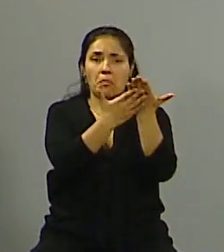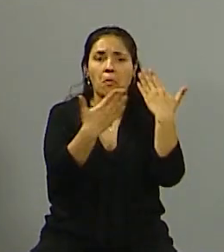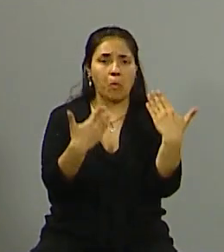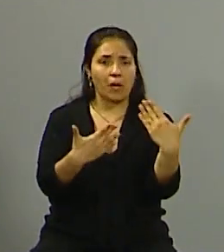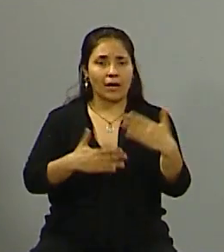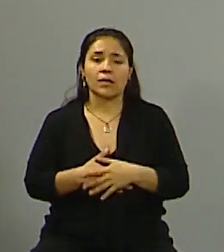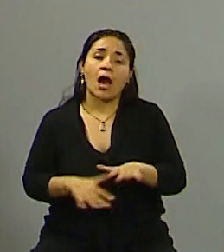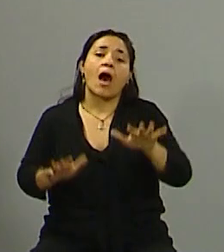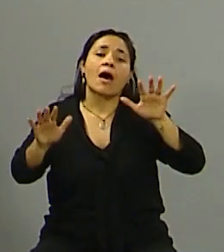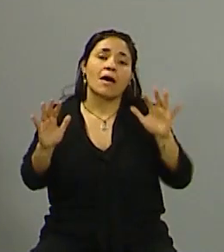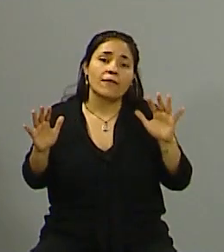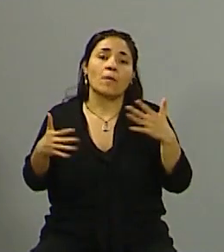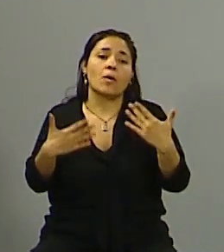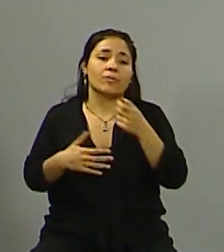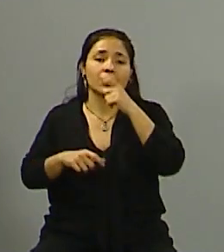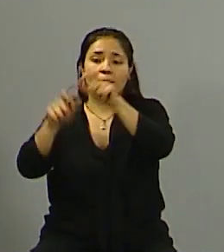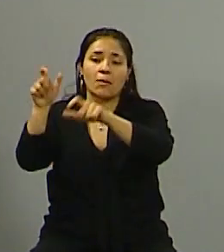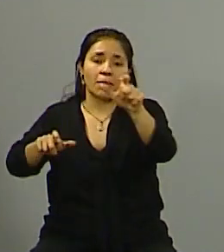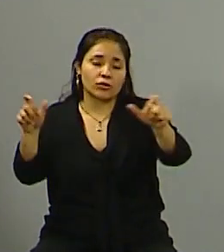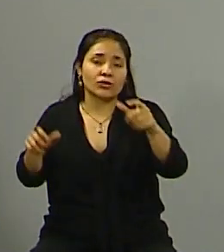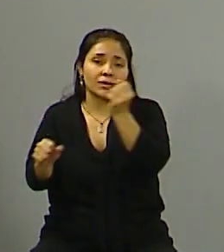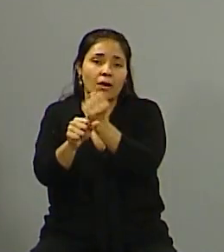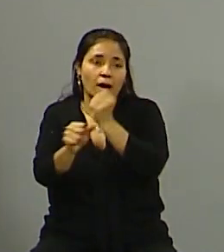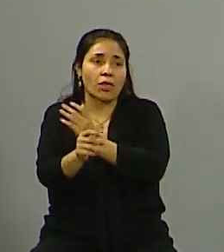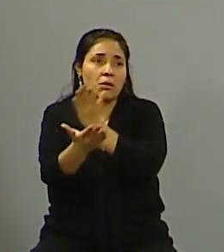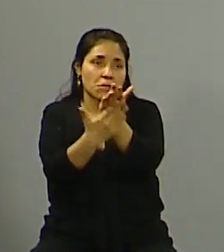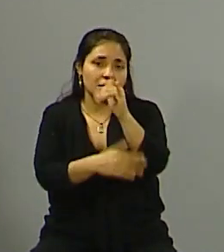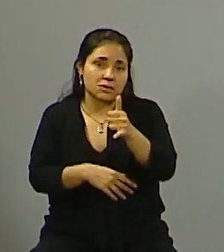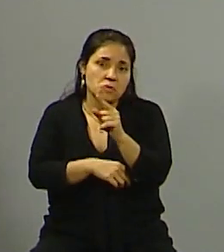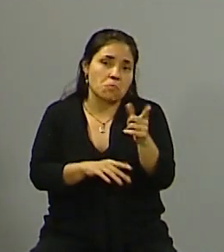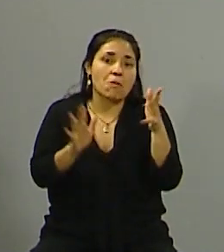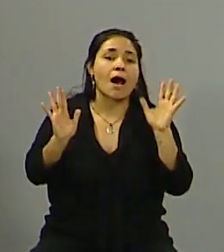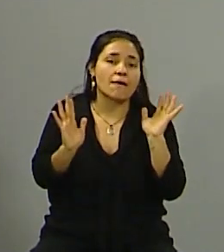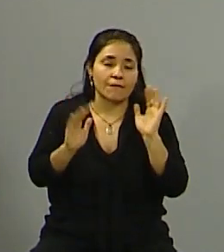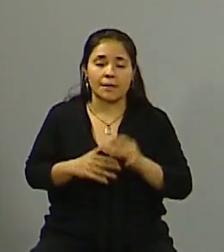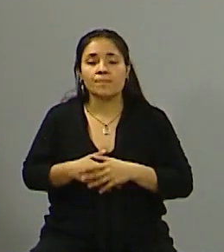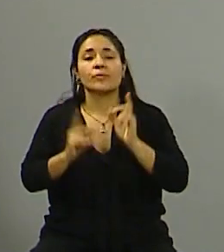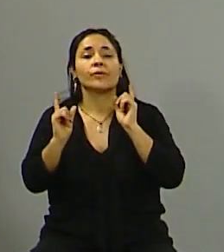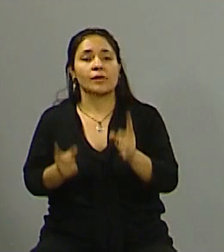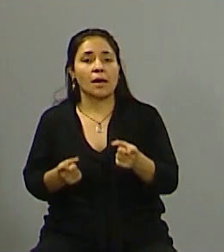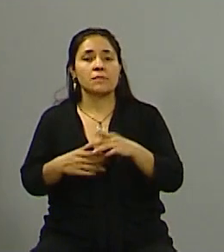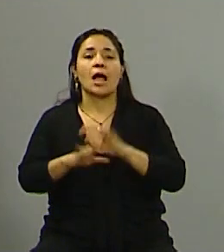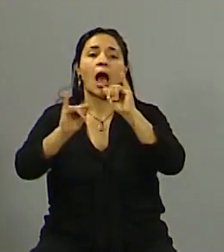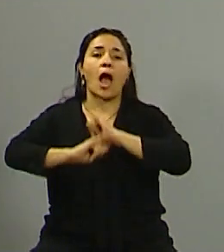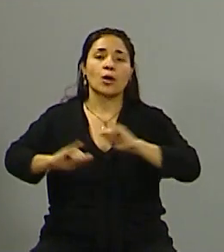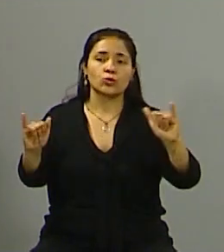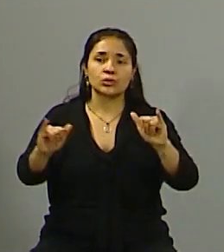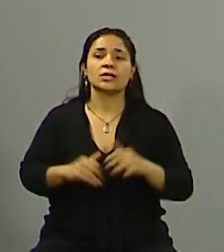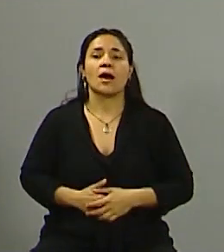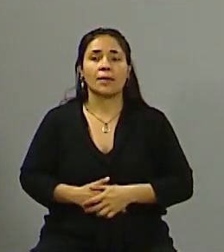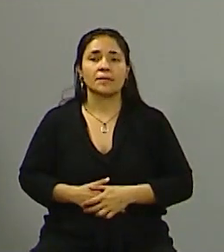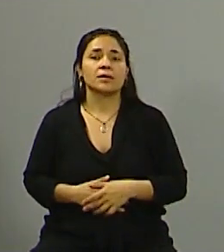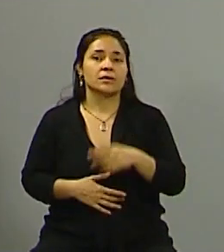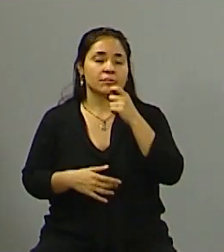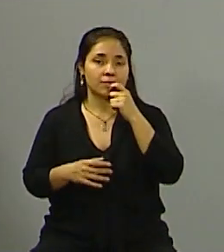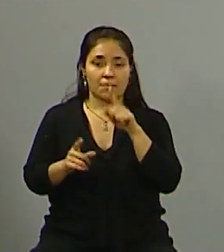realmente tiene una llegada muy amplia de los trabajadores argentinos recordemos que también se anunciaba una